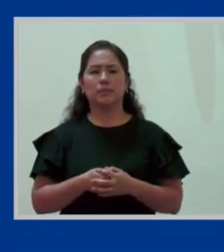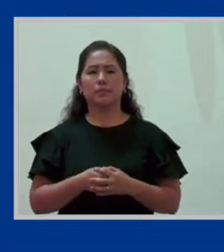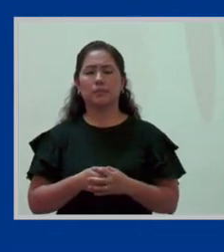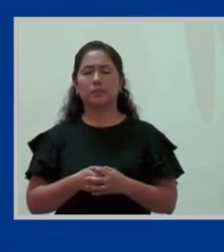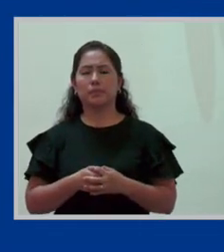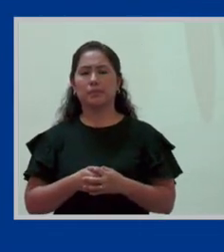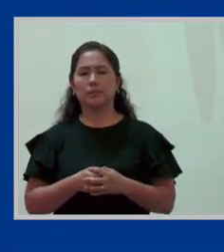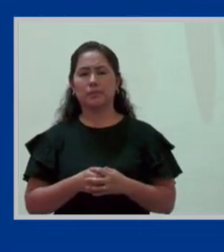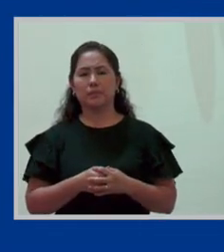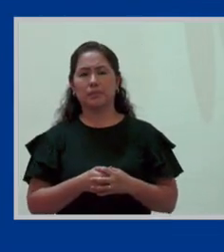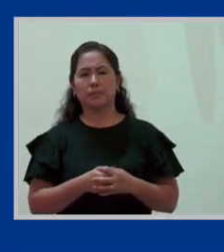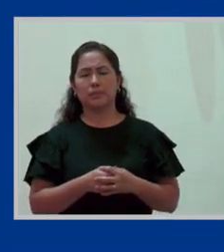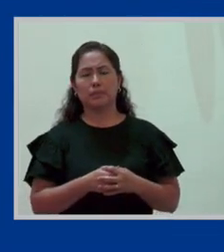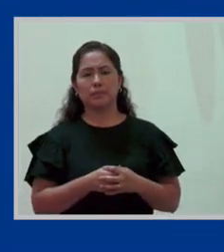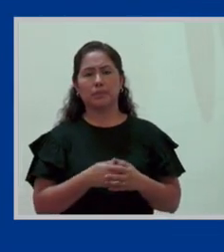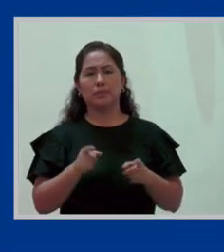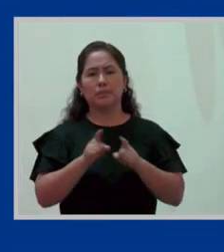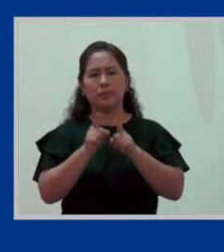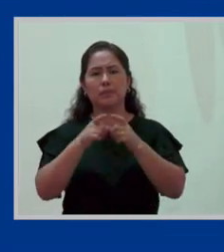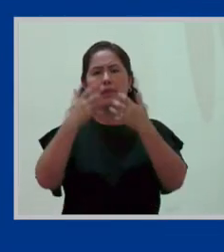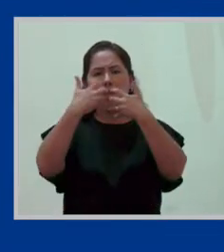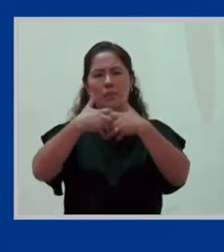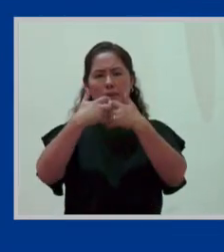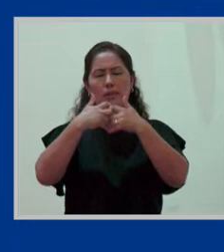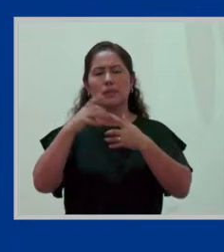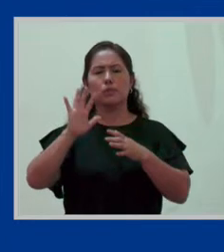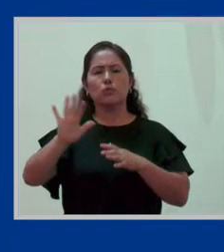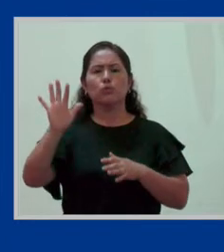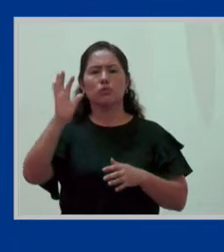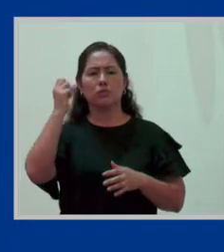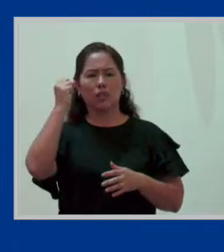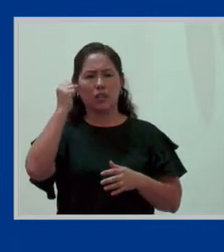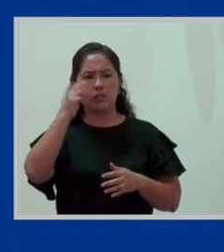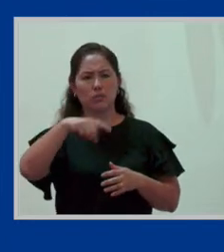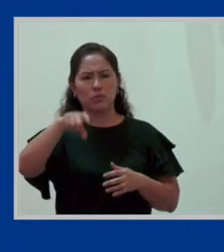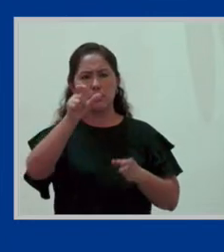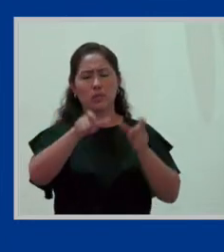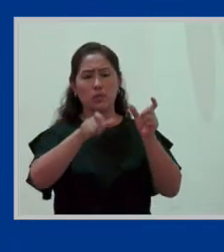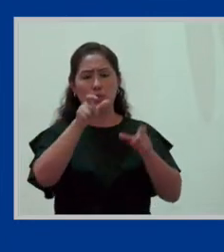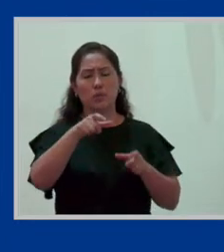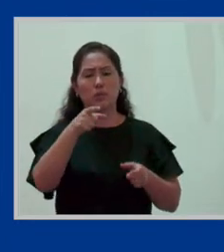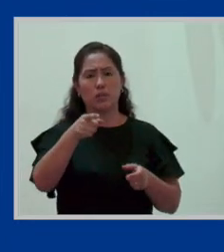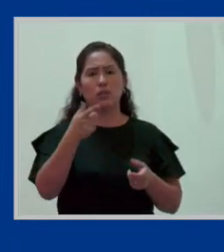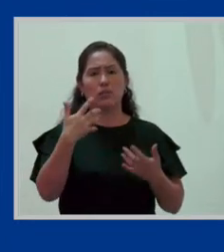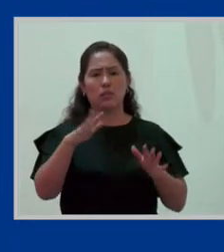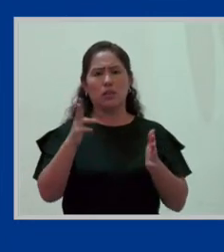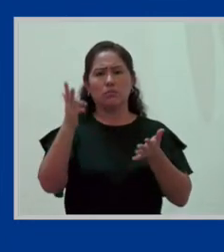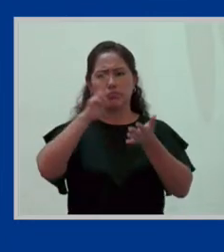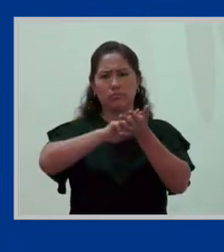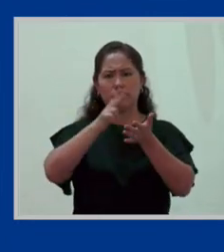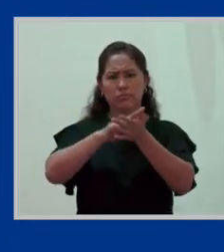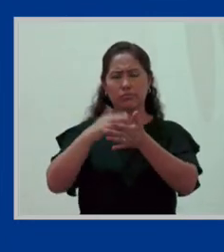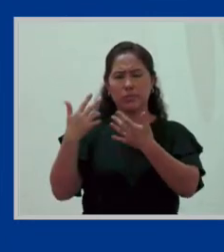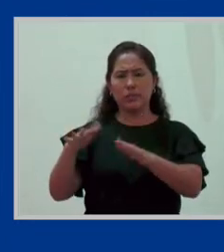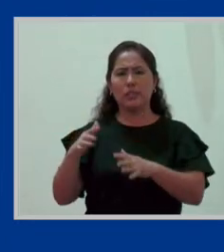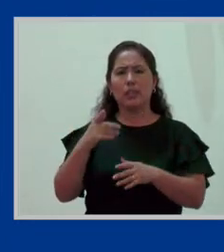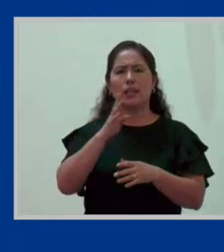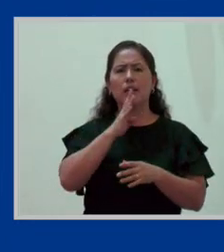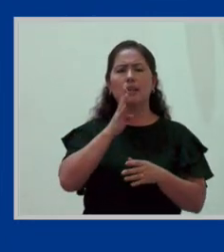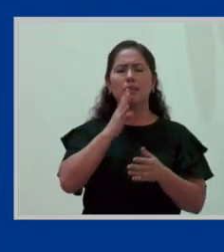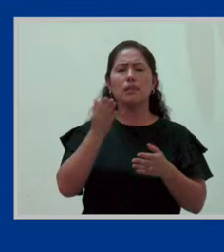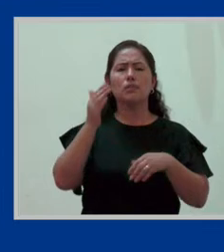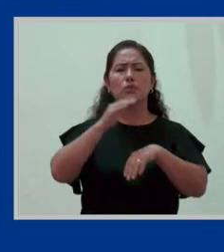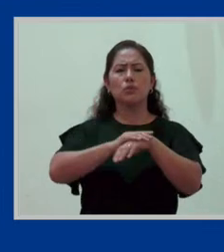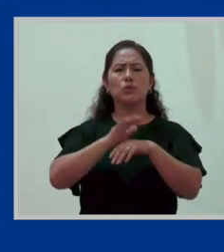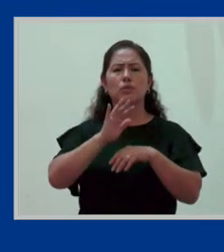Nacional de Acción sobre Empresas y Derechos Humanos. Todos ellos vigentes en donde se establece y se habla, por ejemplo,